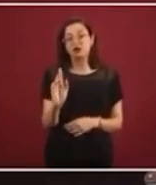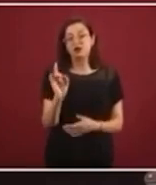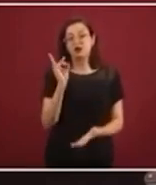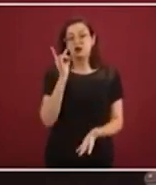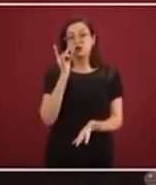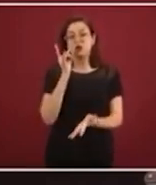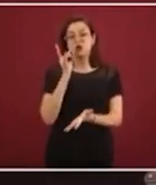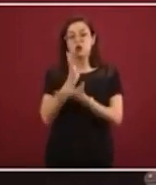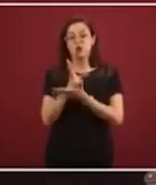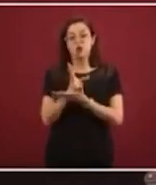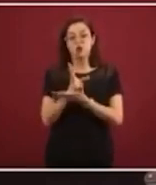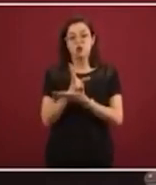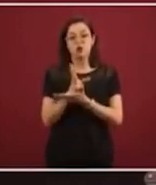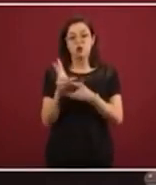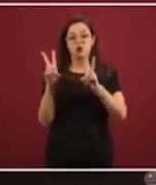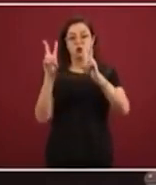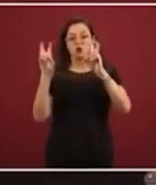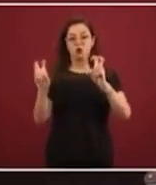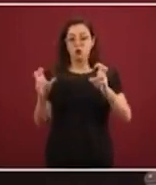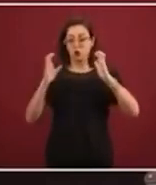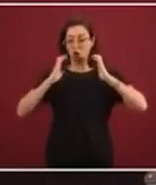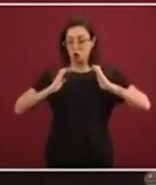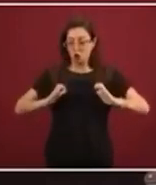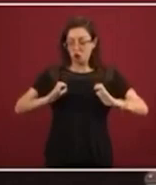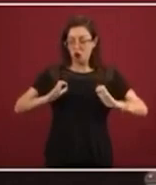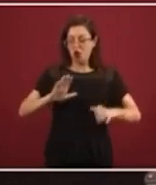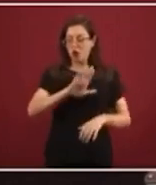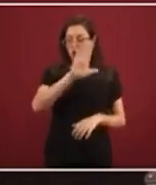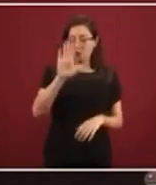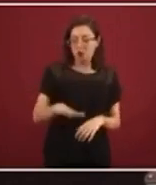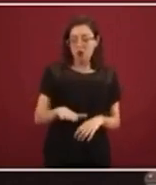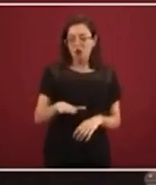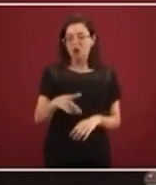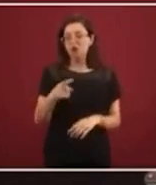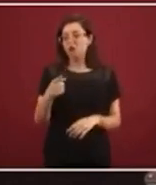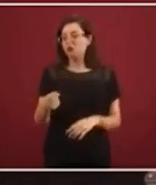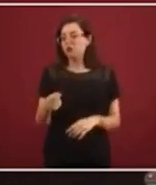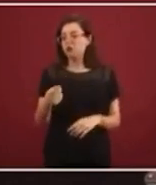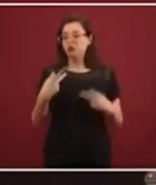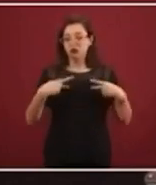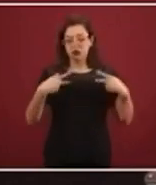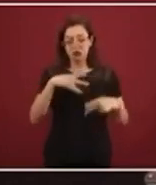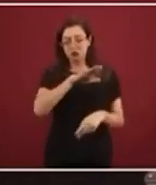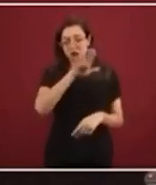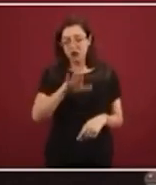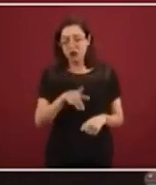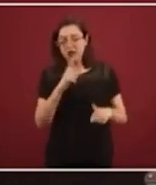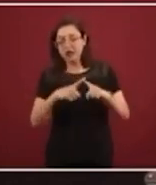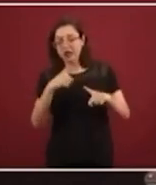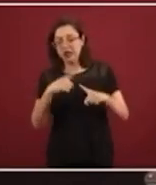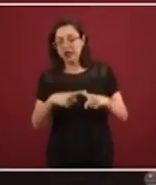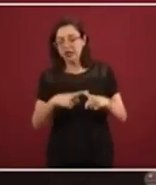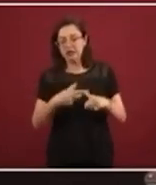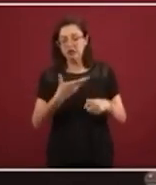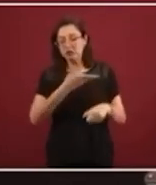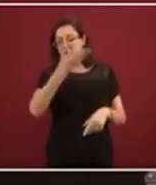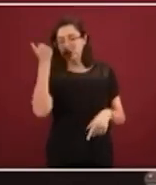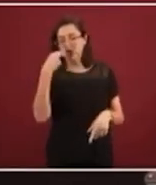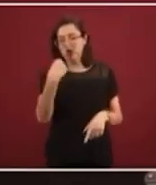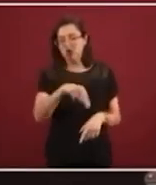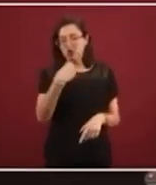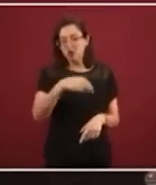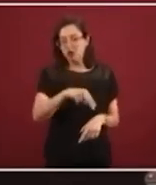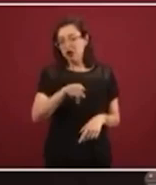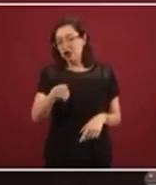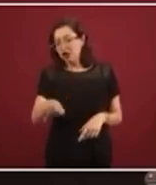caso de cuerpos no reclamados o cuerpos no reconocidos, nada más. Las